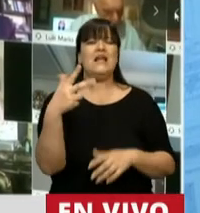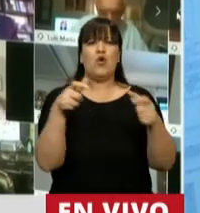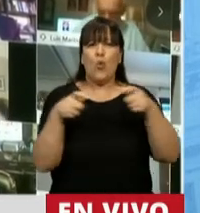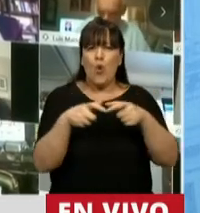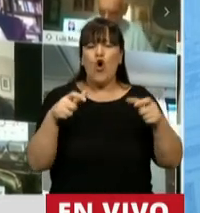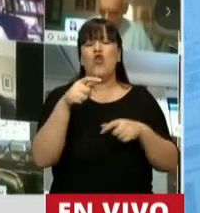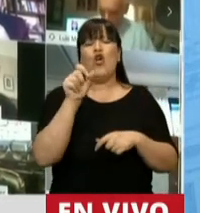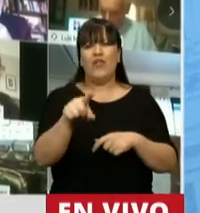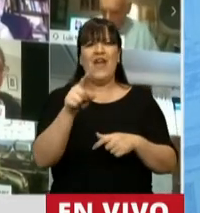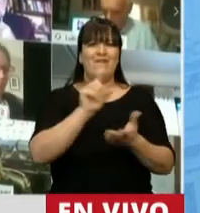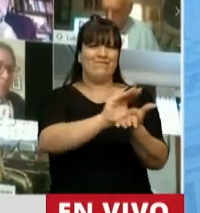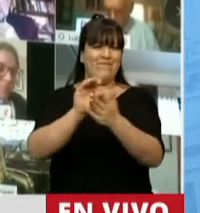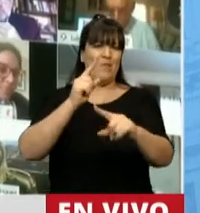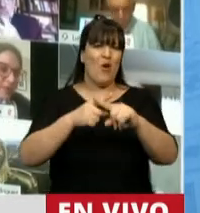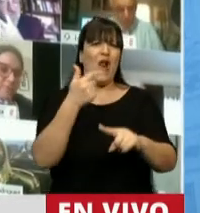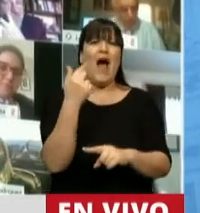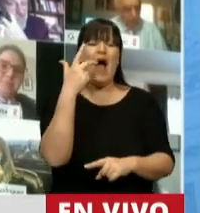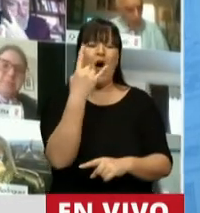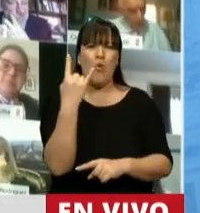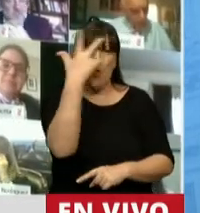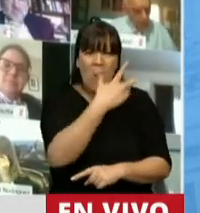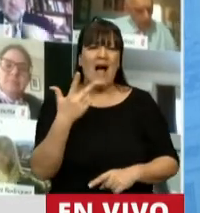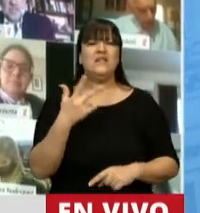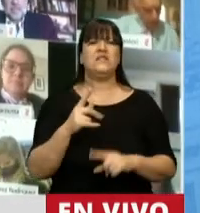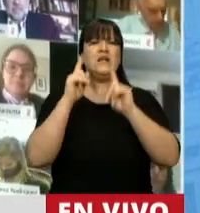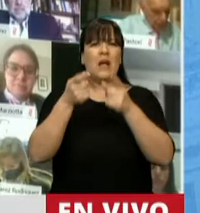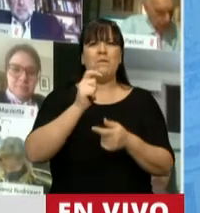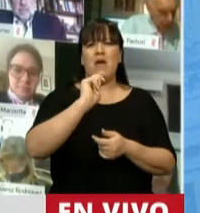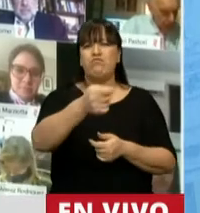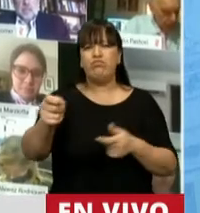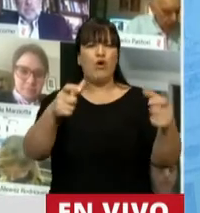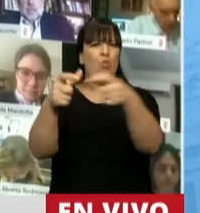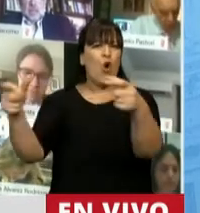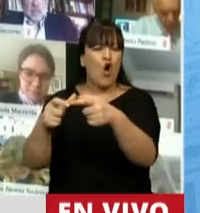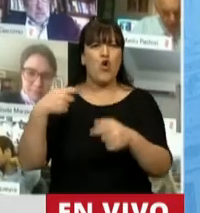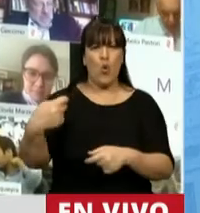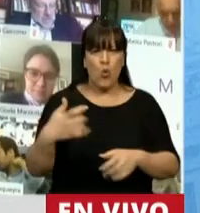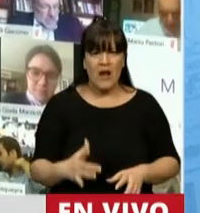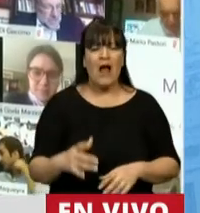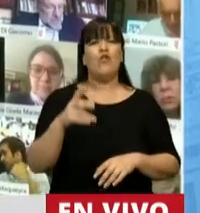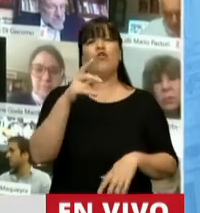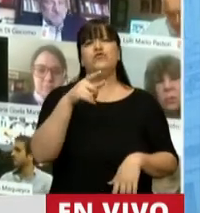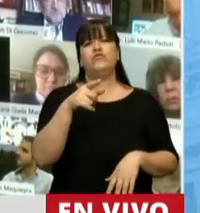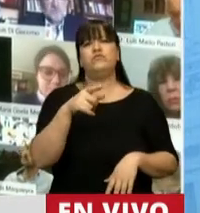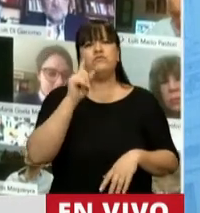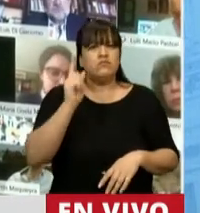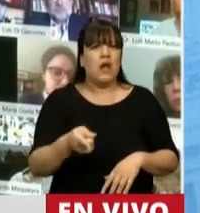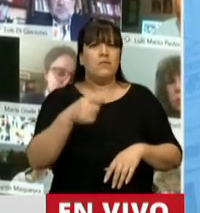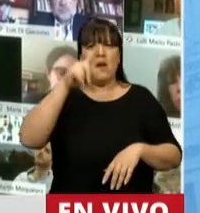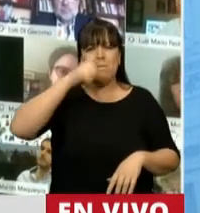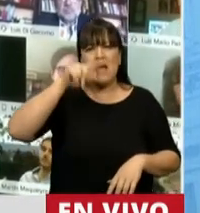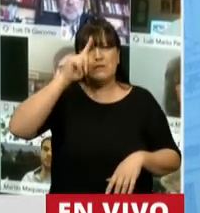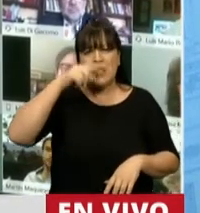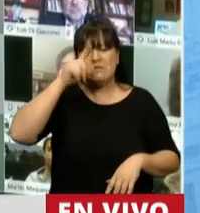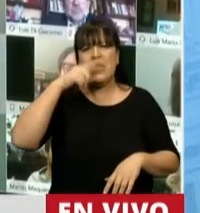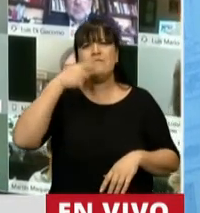AUH, 2.488 millones del bono a jubilados, 588 millones que recibe todos los meses